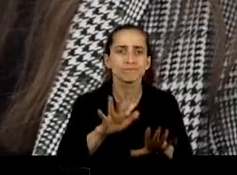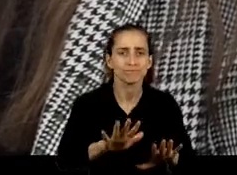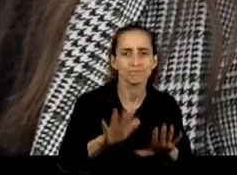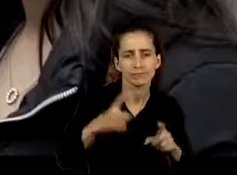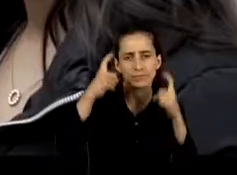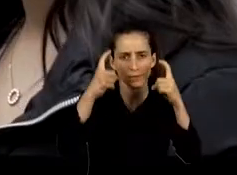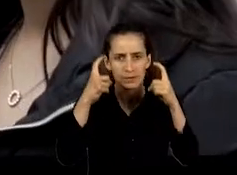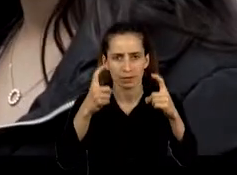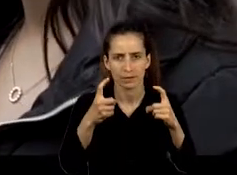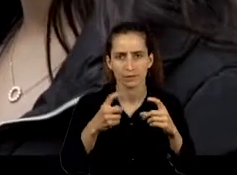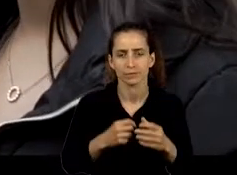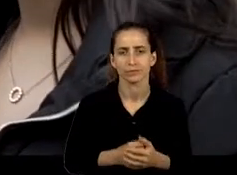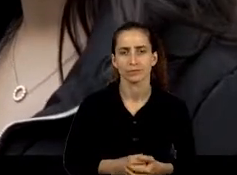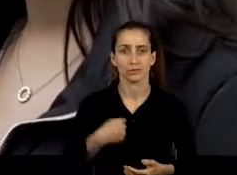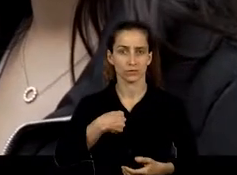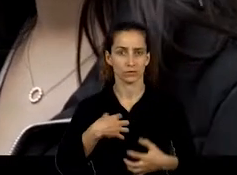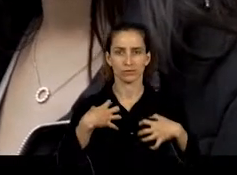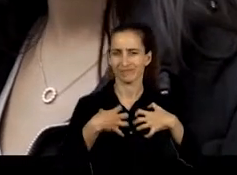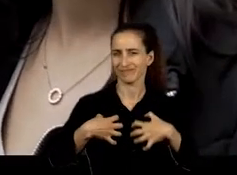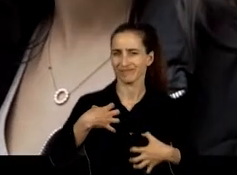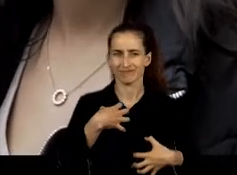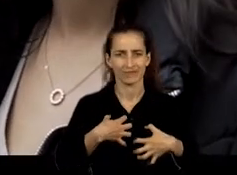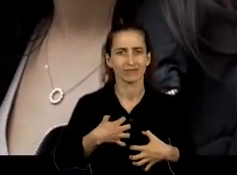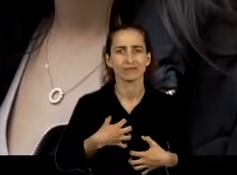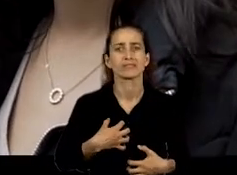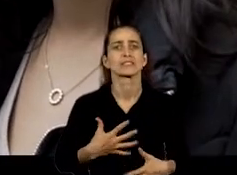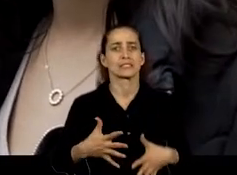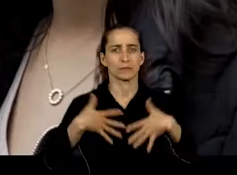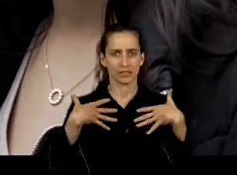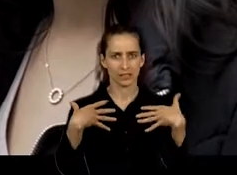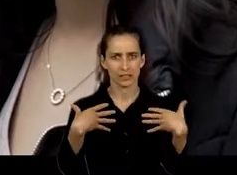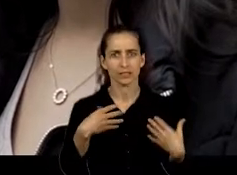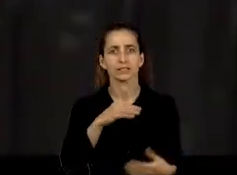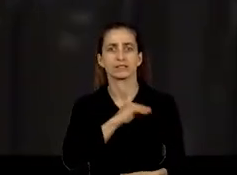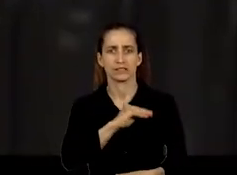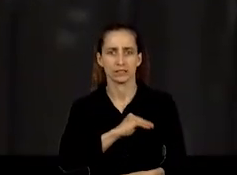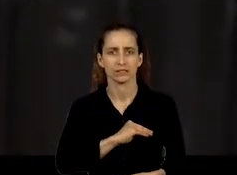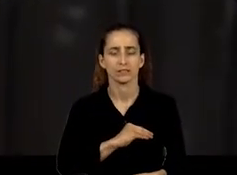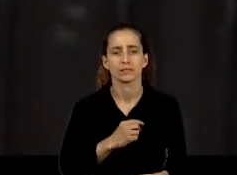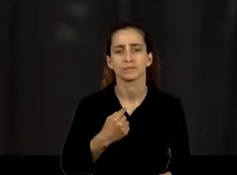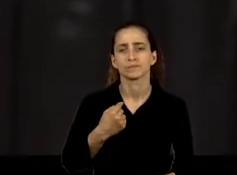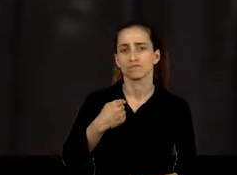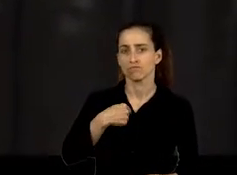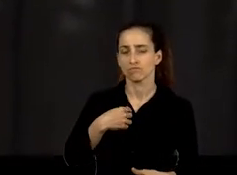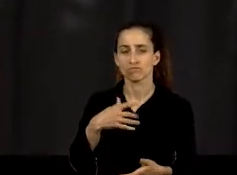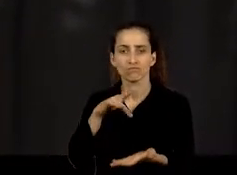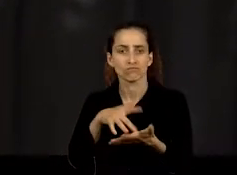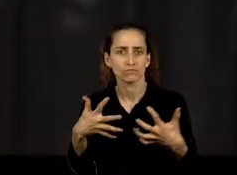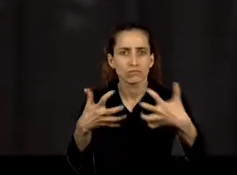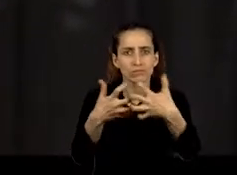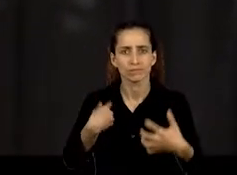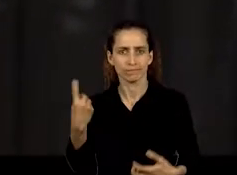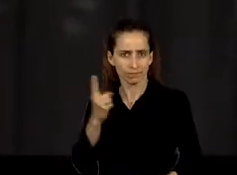lo hagan. A mí me ha dejado mal cuerpo. Sí, impactante. Más bien. Me he acercado cuando ha habido accidentes y